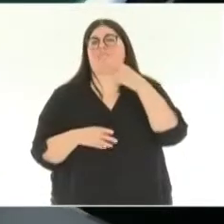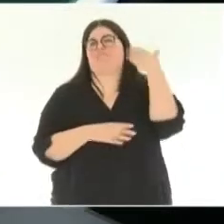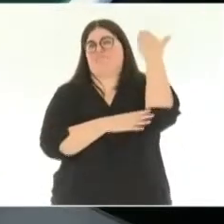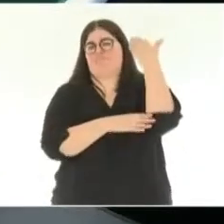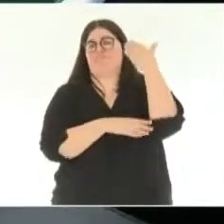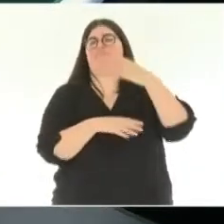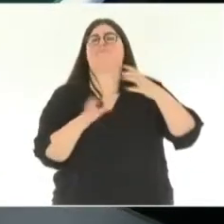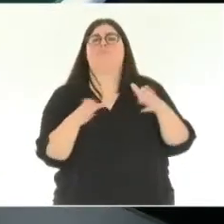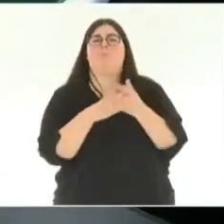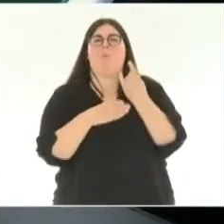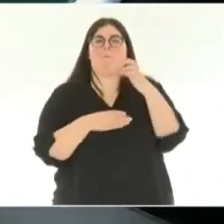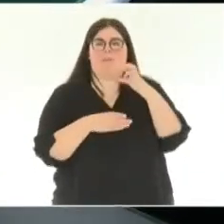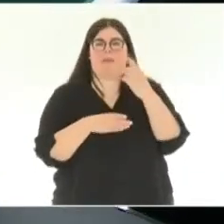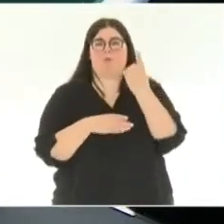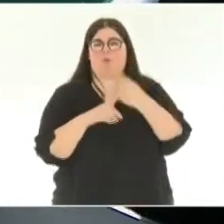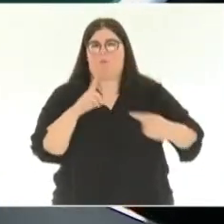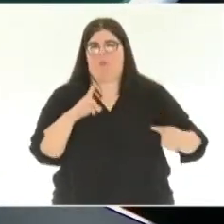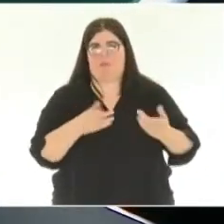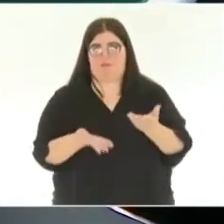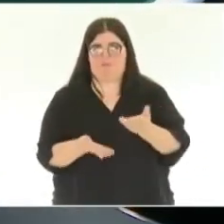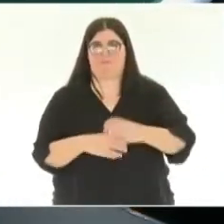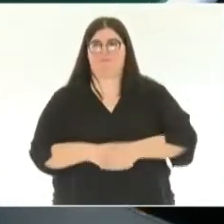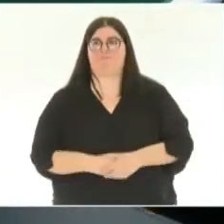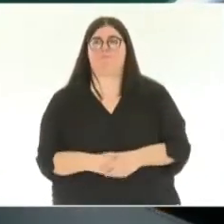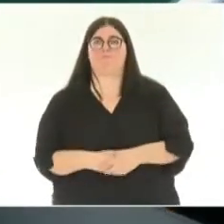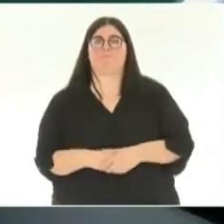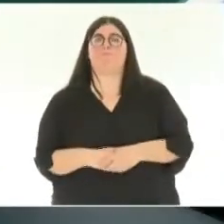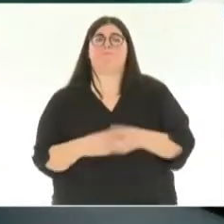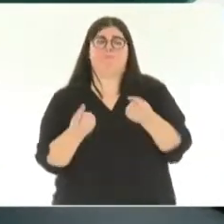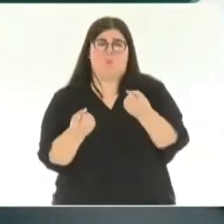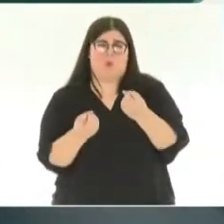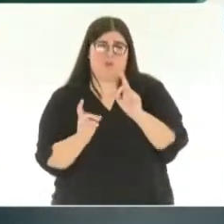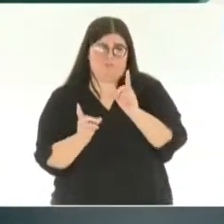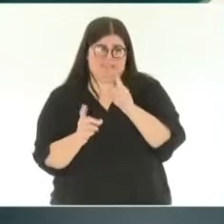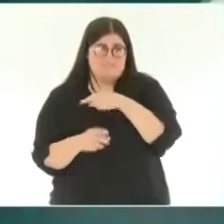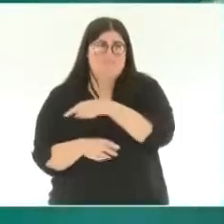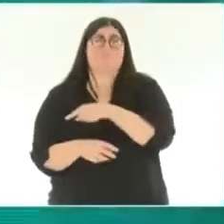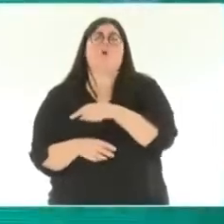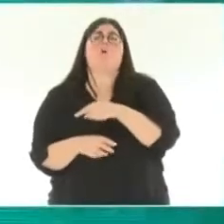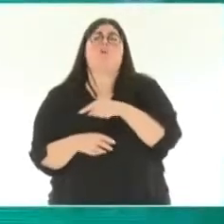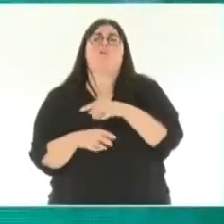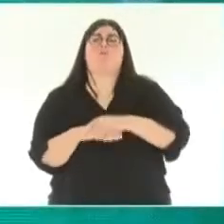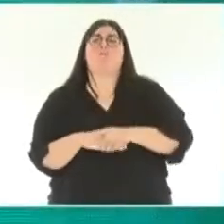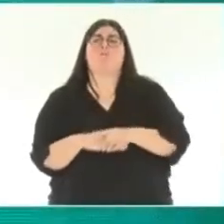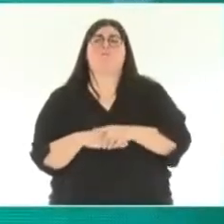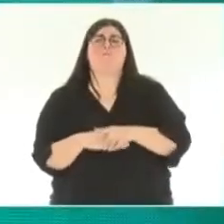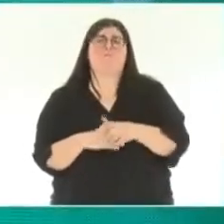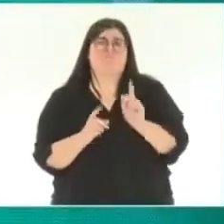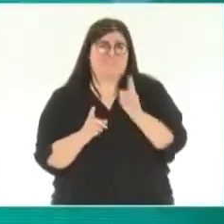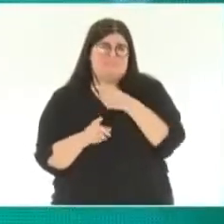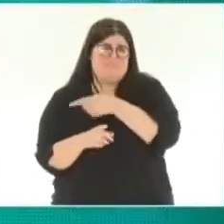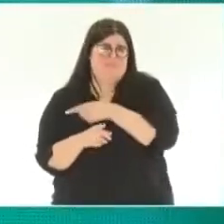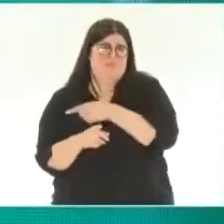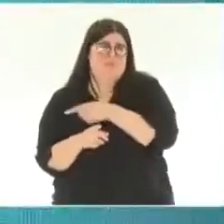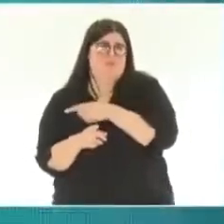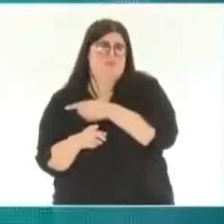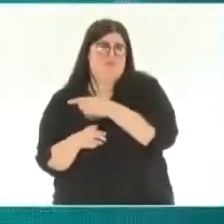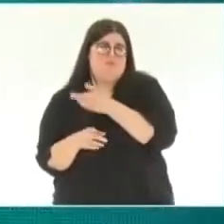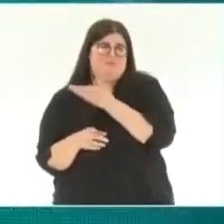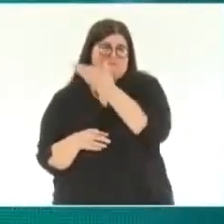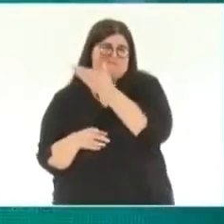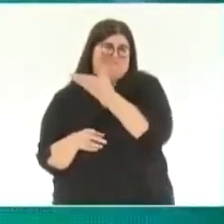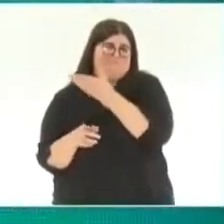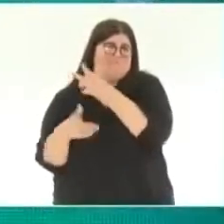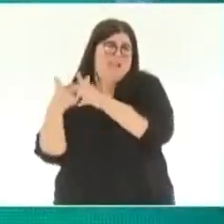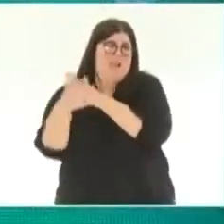Por la Patria, tiene un minuto y medio, tiempo. Bueno, justamente como hablaba la